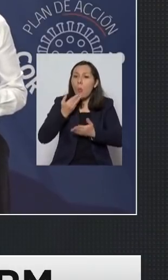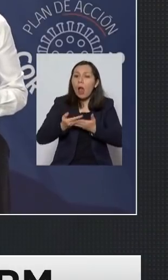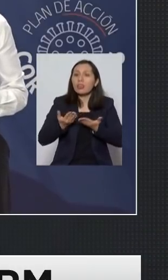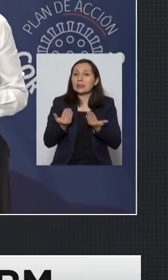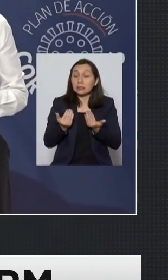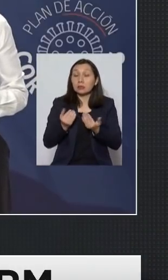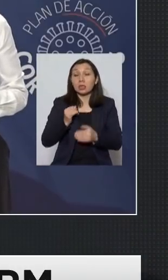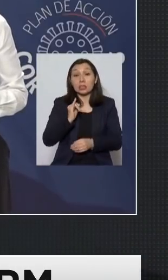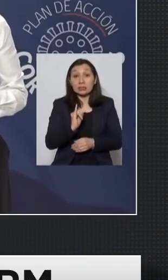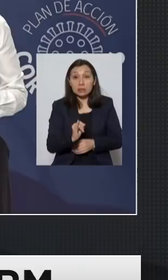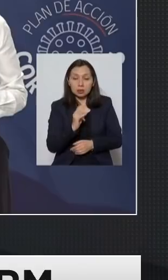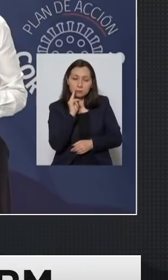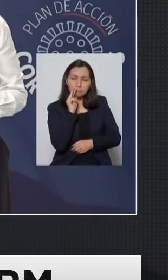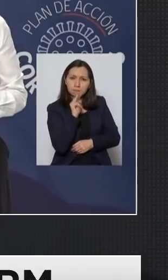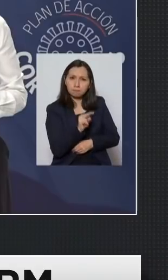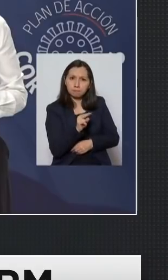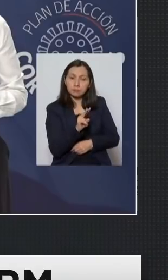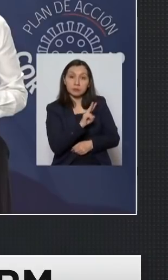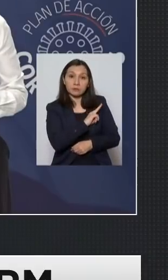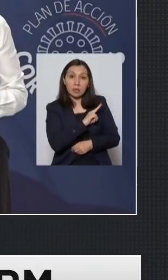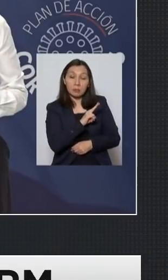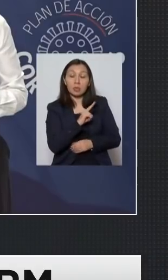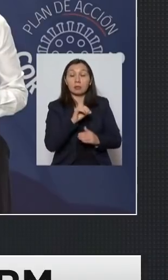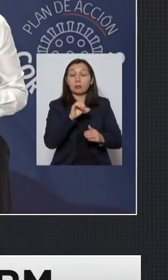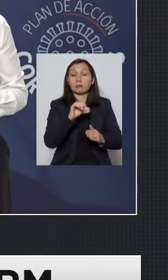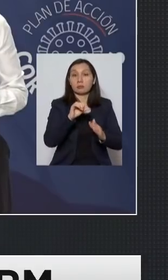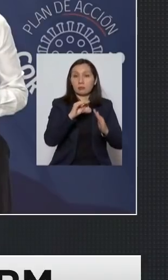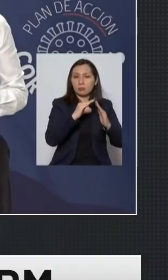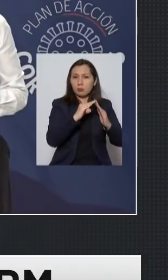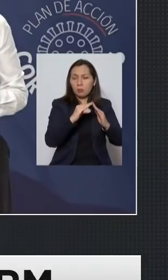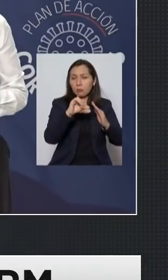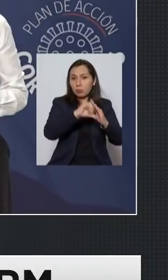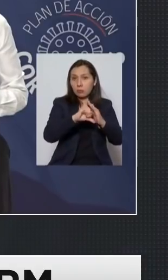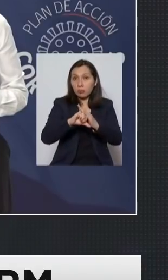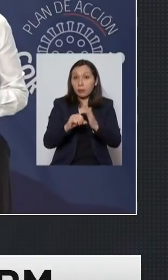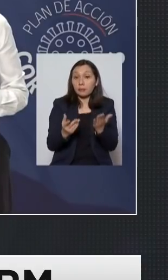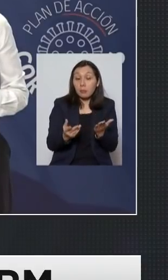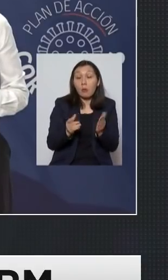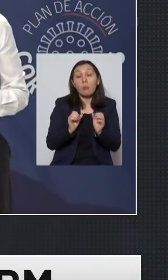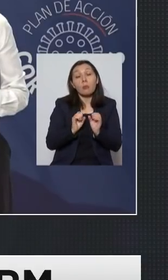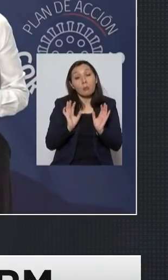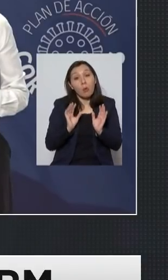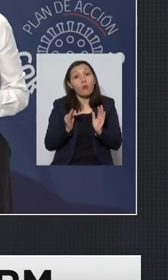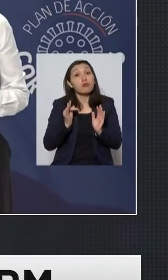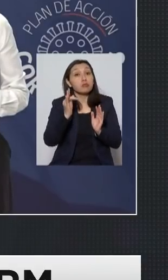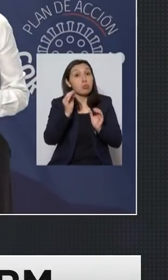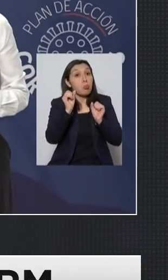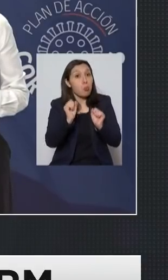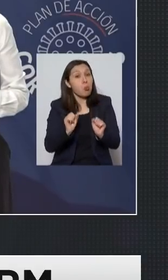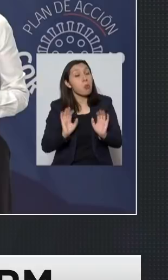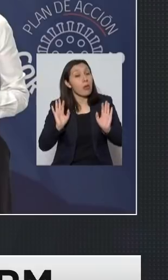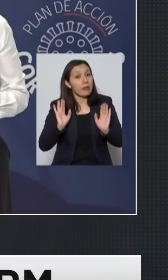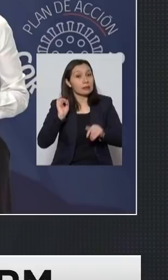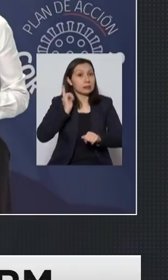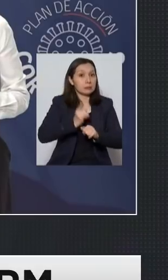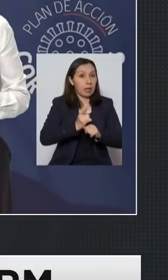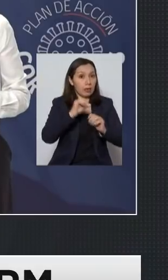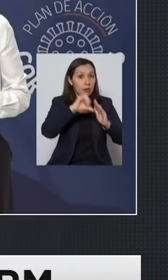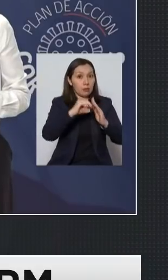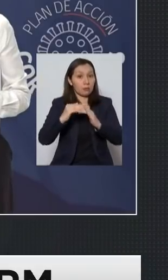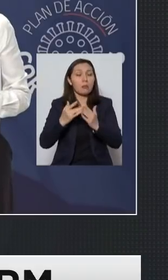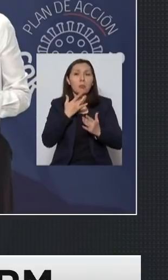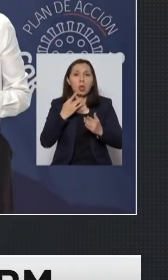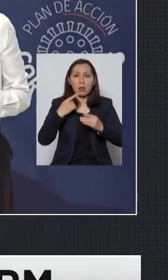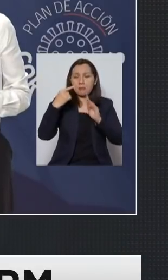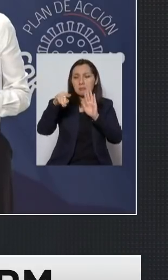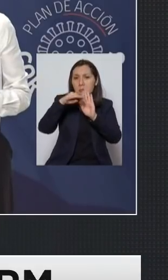si llegamos a tener cuarentena no puedo negar que es una opción en el futuro es porque todas